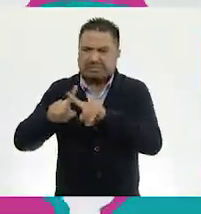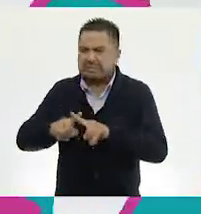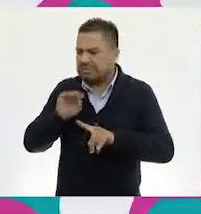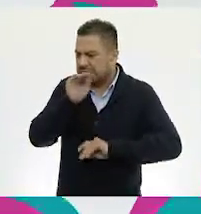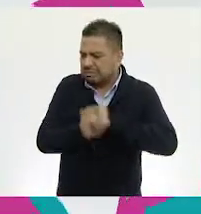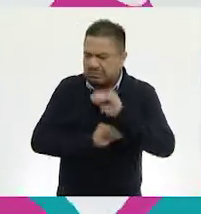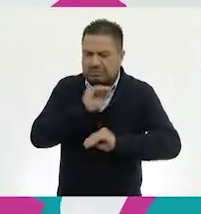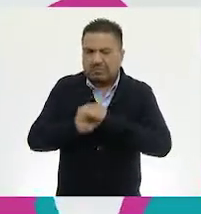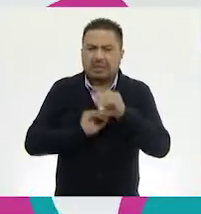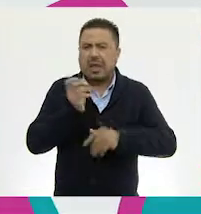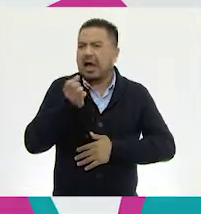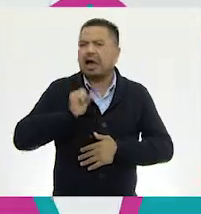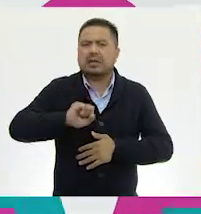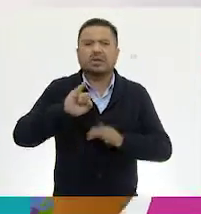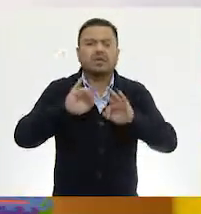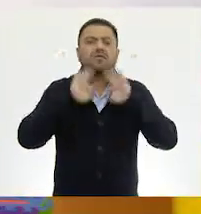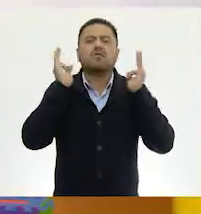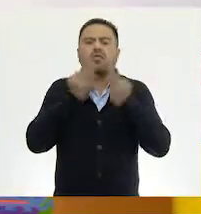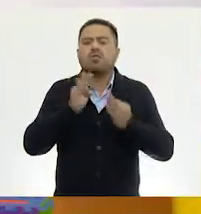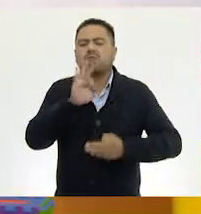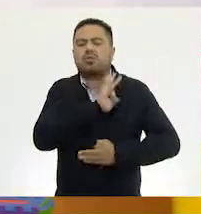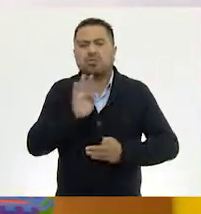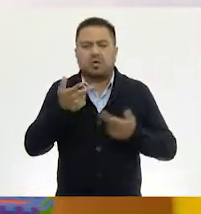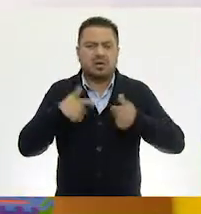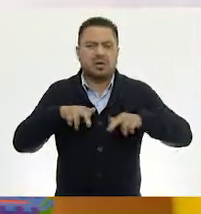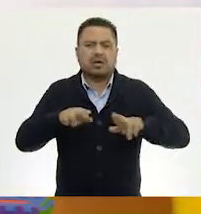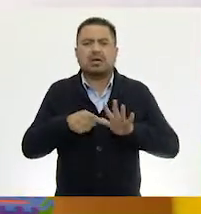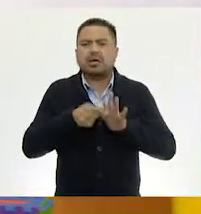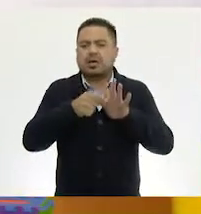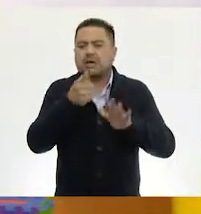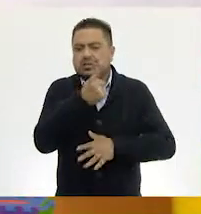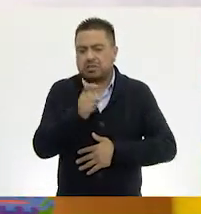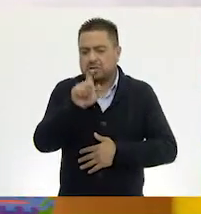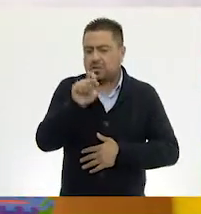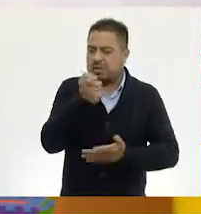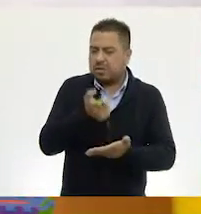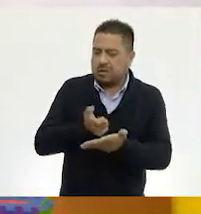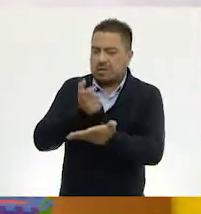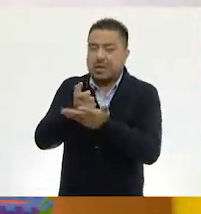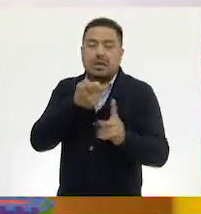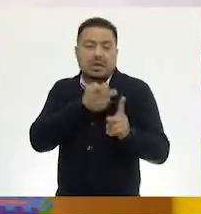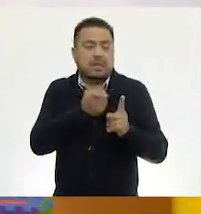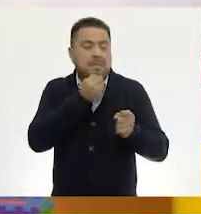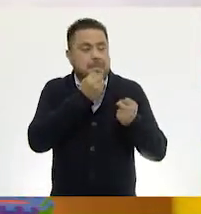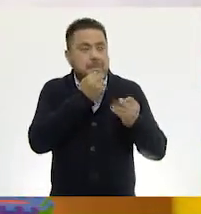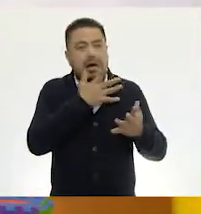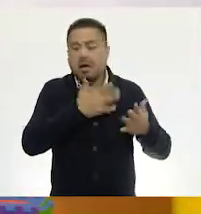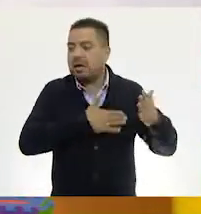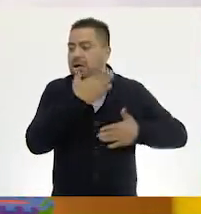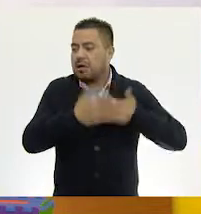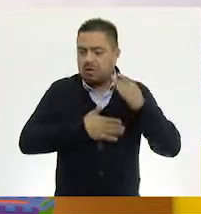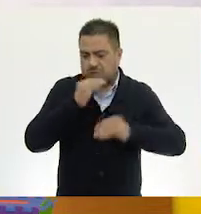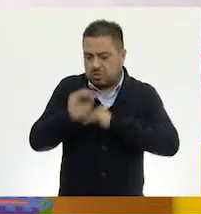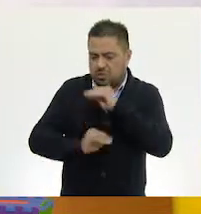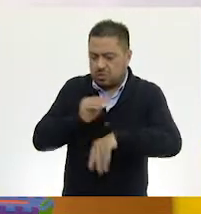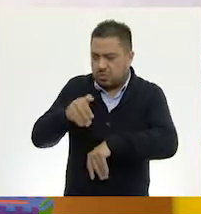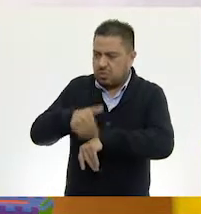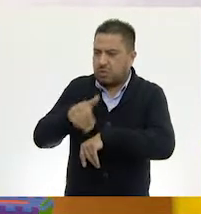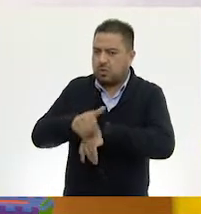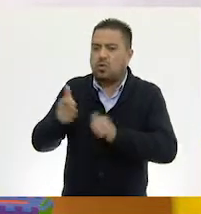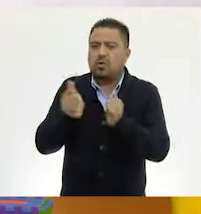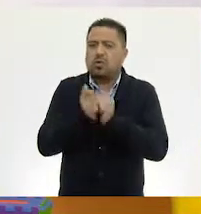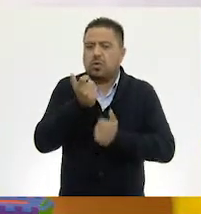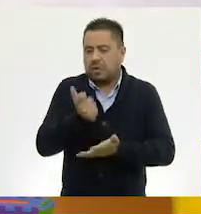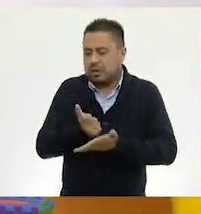construir, como tal, las formas en las que podemos representar 120. Y eso es lo divertido de construir números a través del